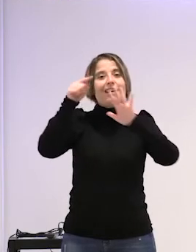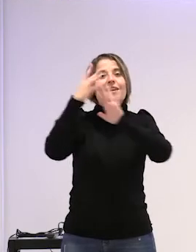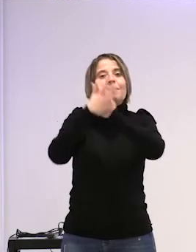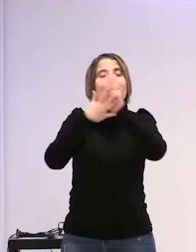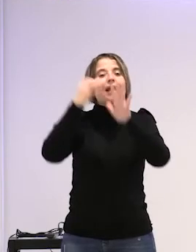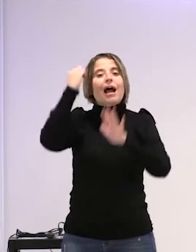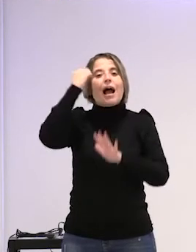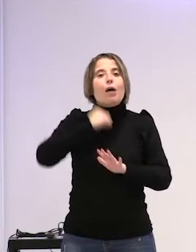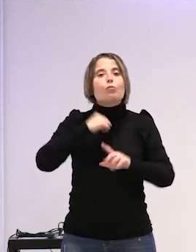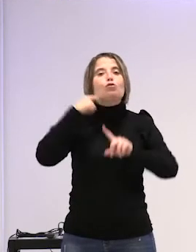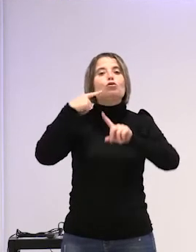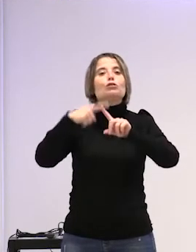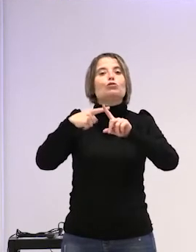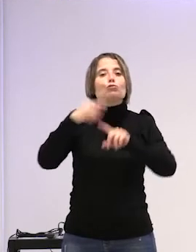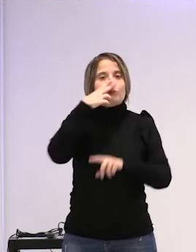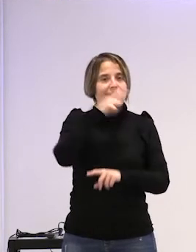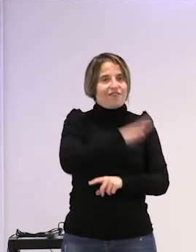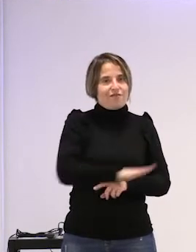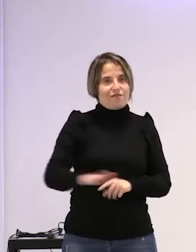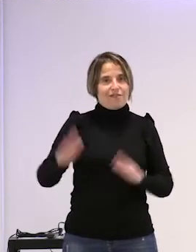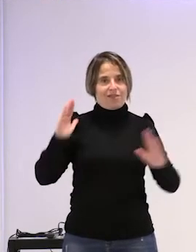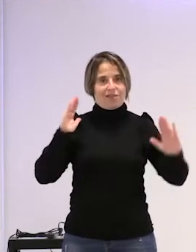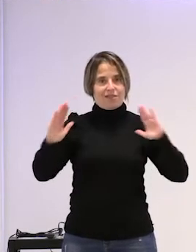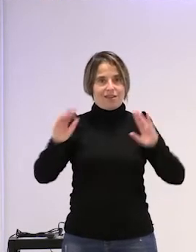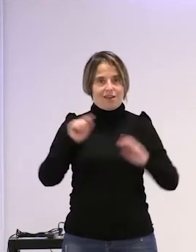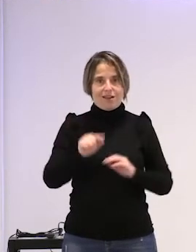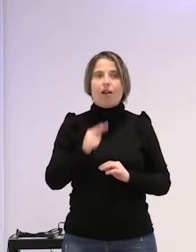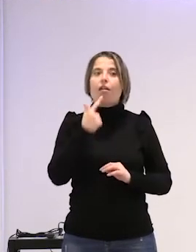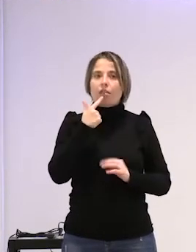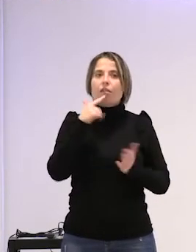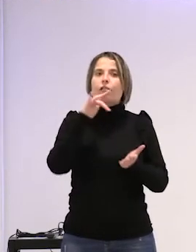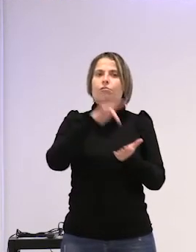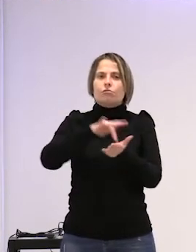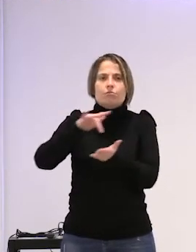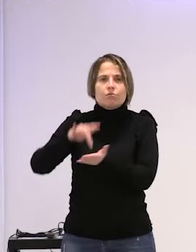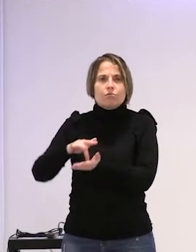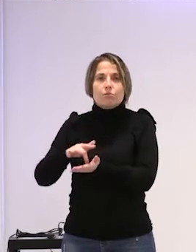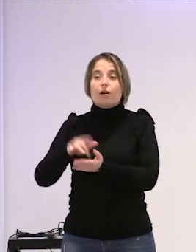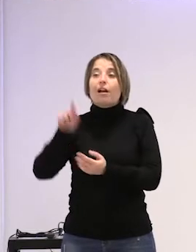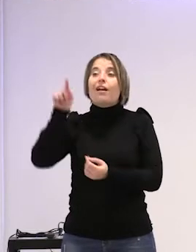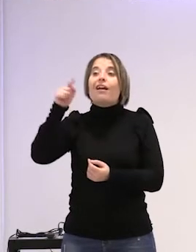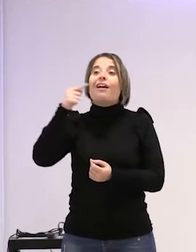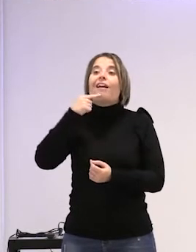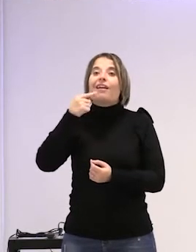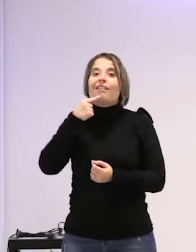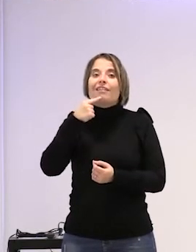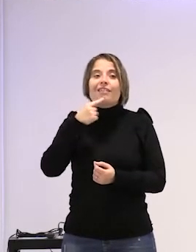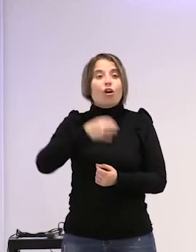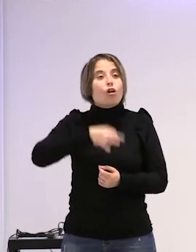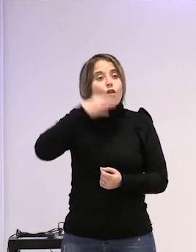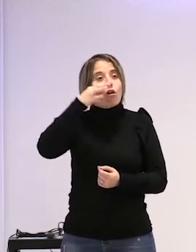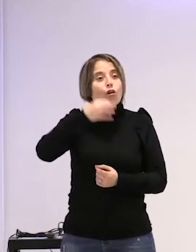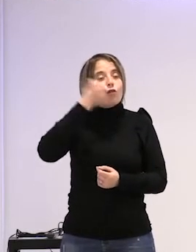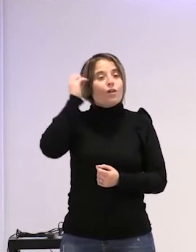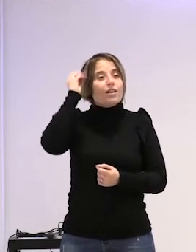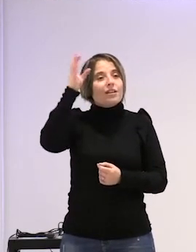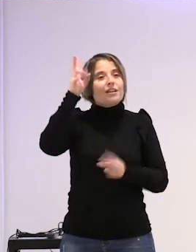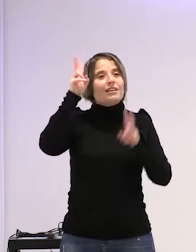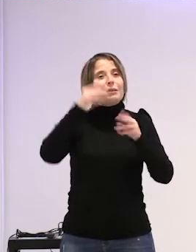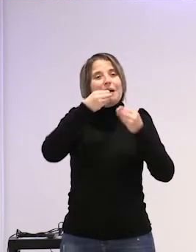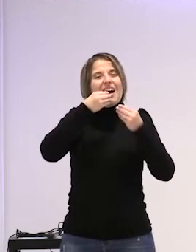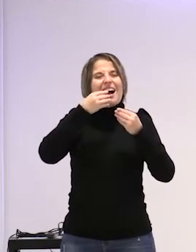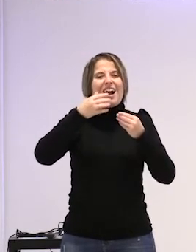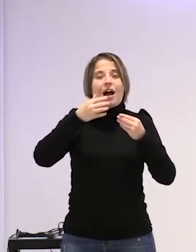abuso sexual en la infancia. Dijo que existía cuando él dictó bien a su conferencia sobre la etiología de la